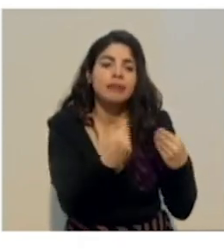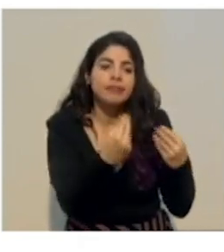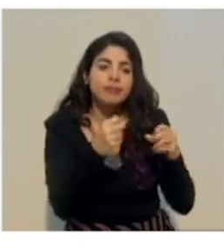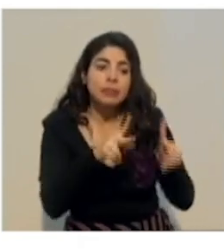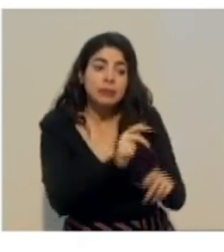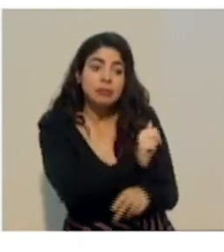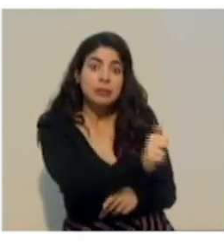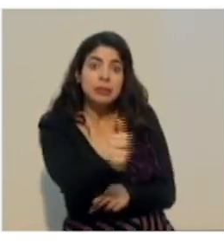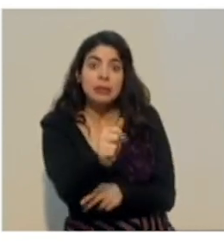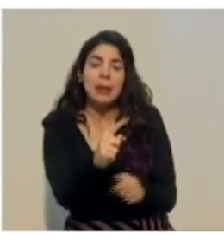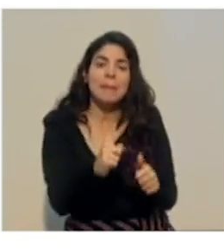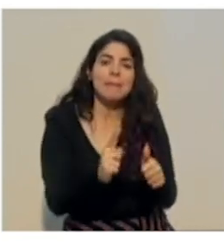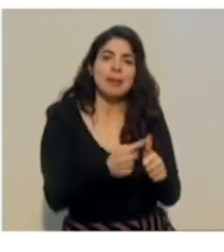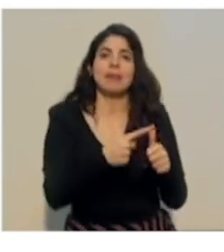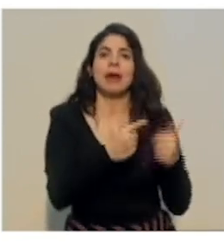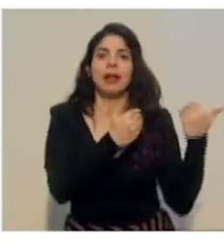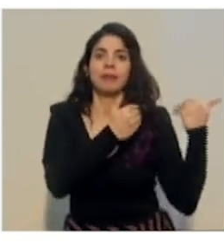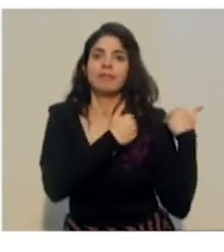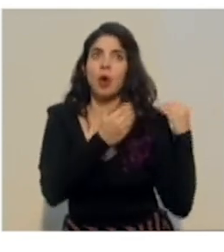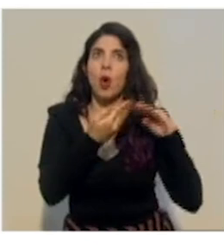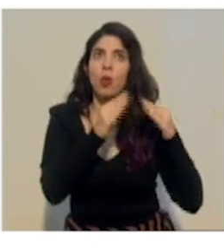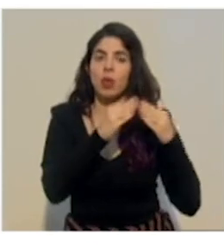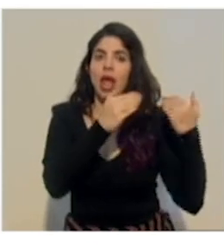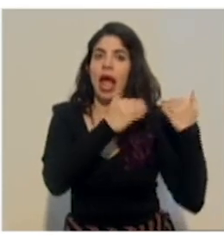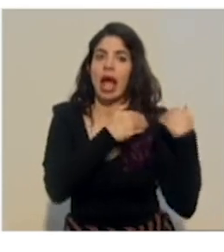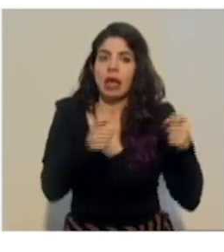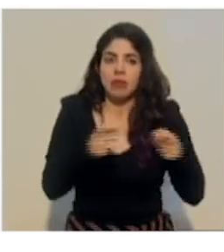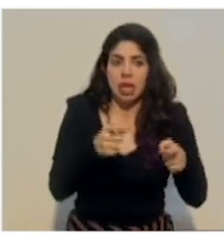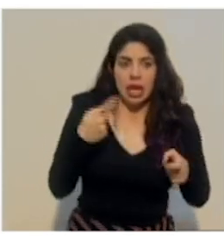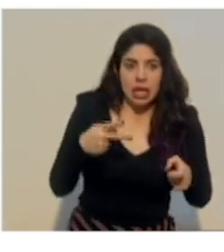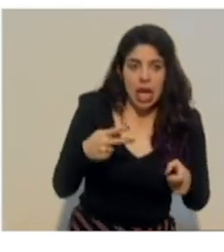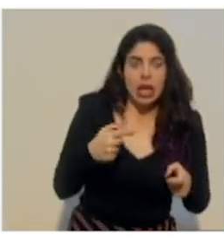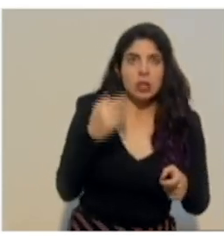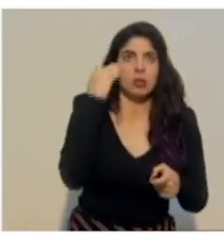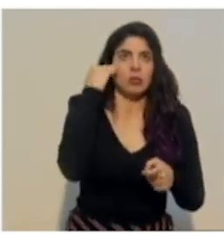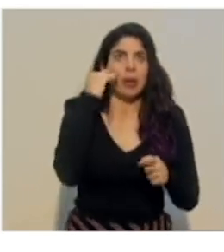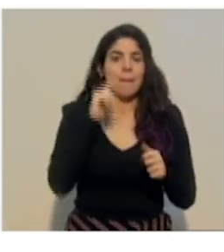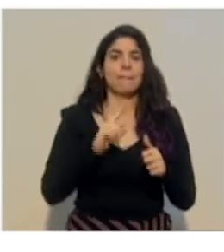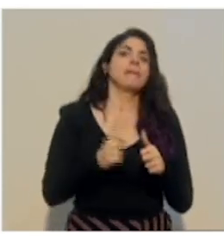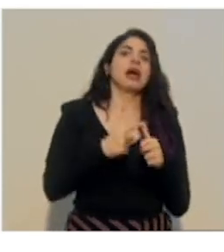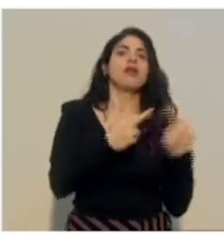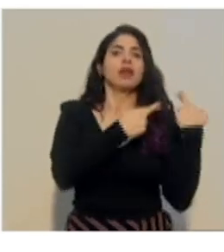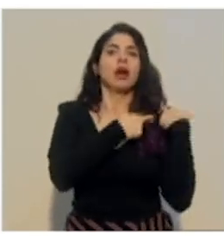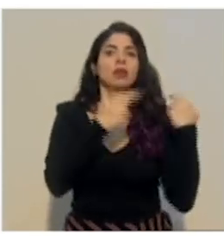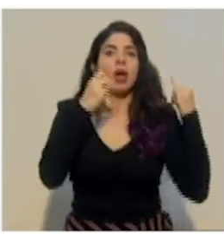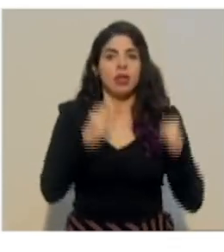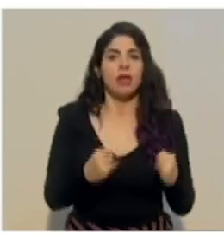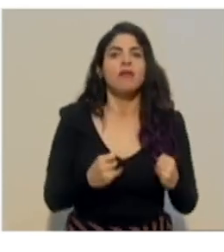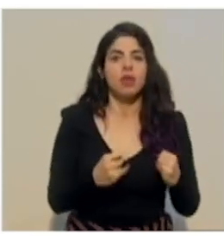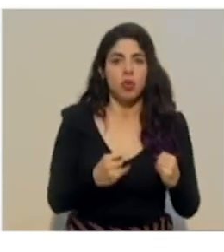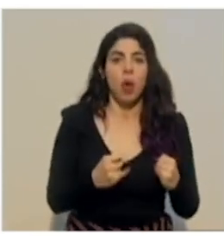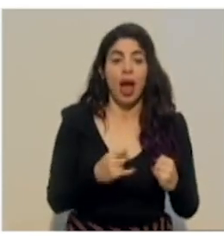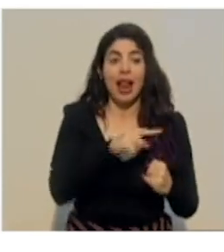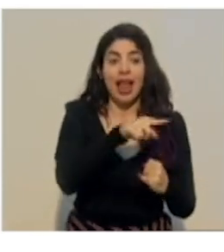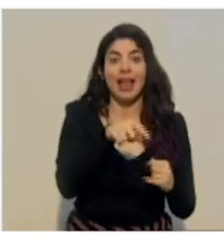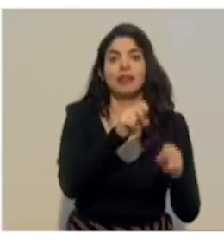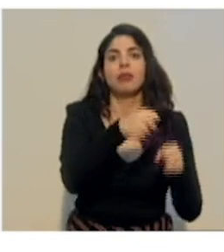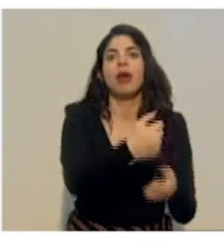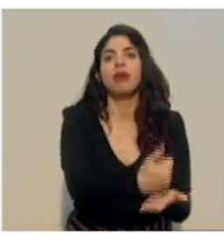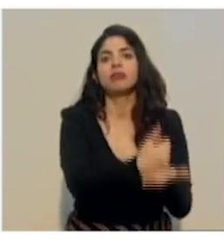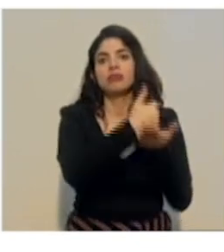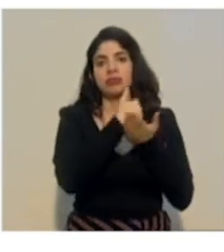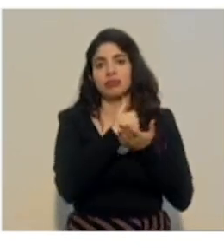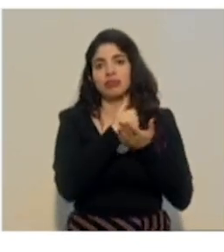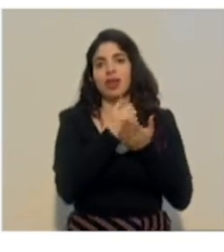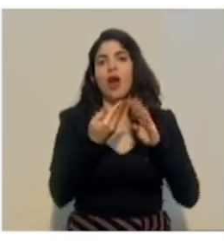gestores de riesgo en la comunidad, asumir el principio de la responsabilidad individual y aportar desde la perspectiva comunitaria,